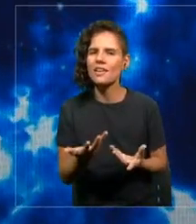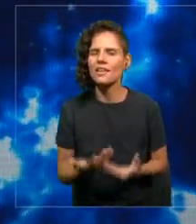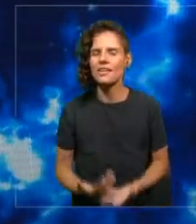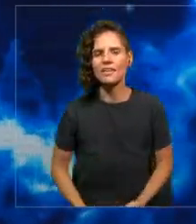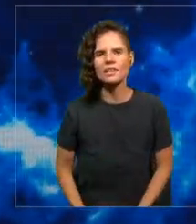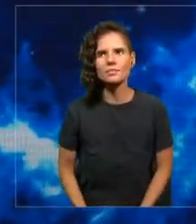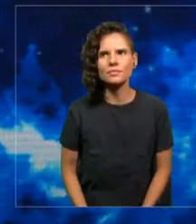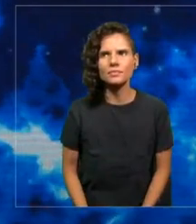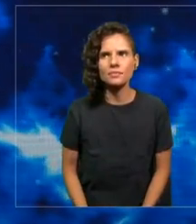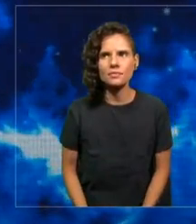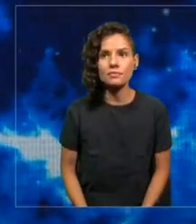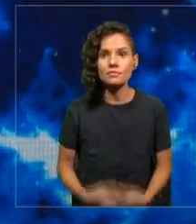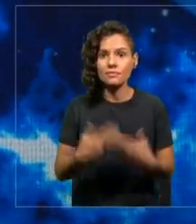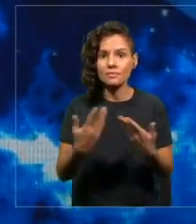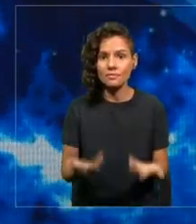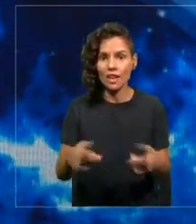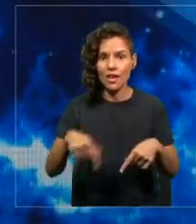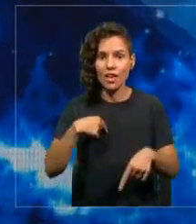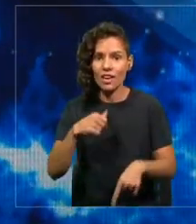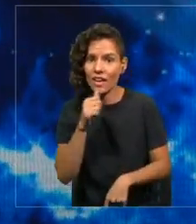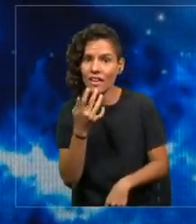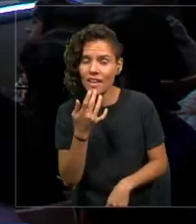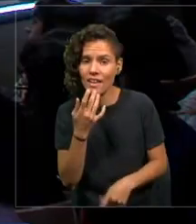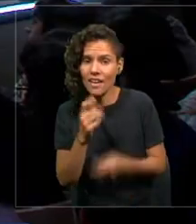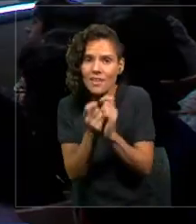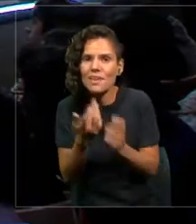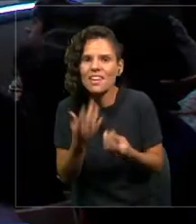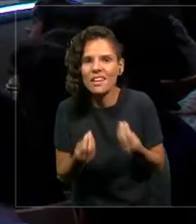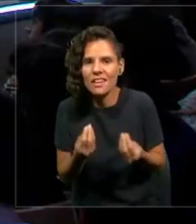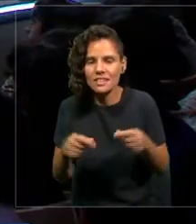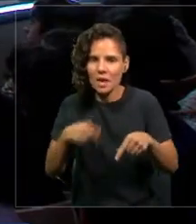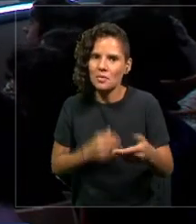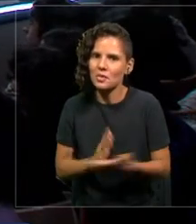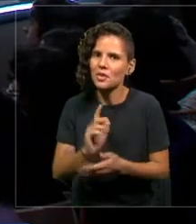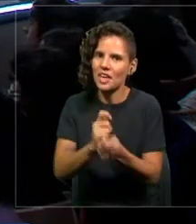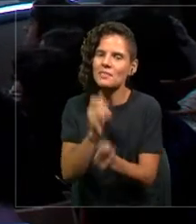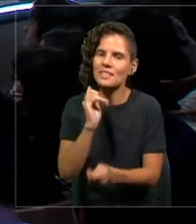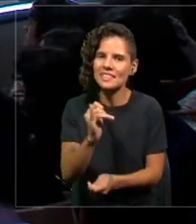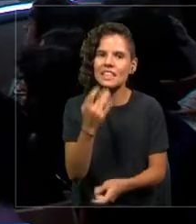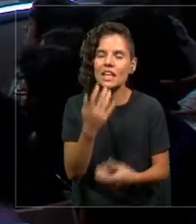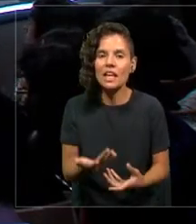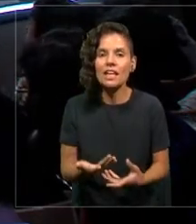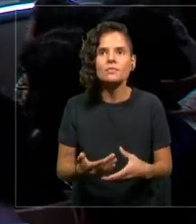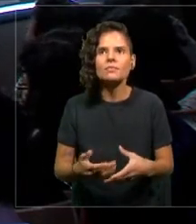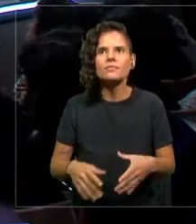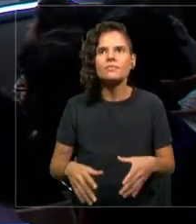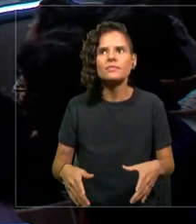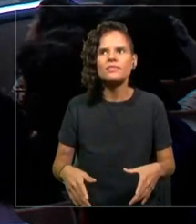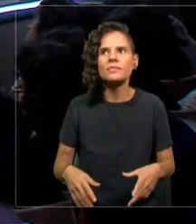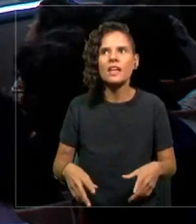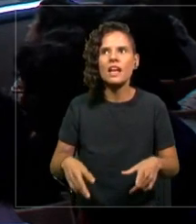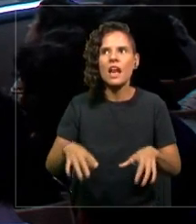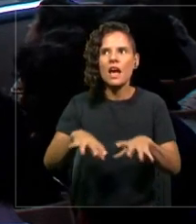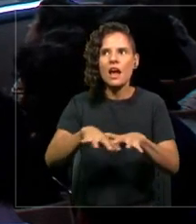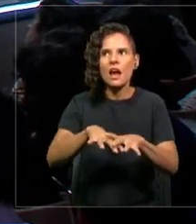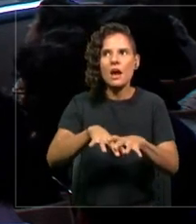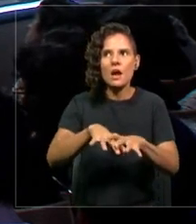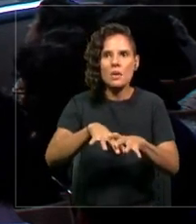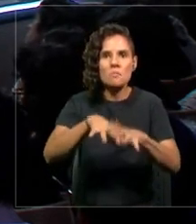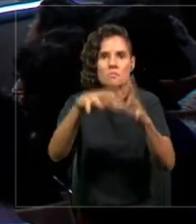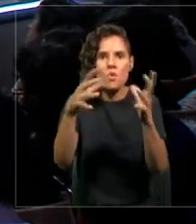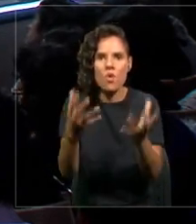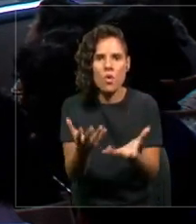Lo que va a cambiar es que, y está cambiando ya, el mundo de los promedios, el mundo